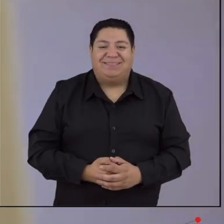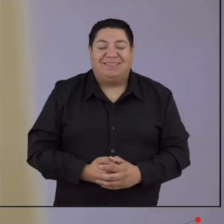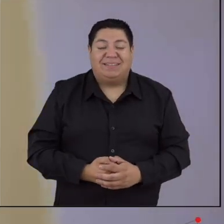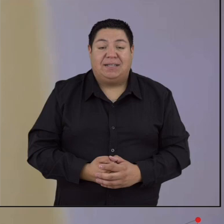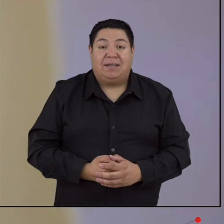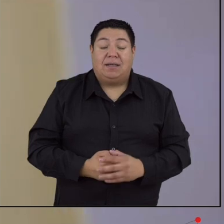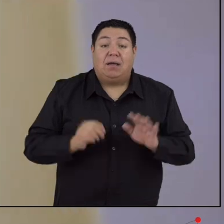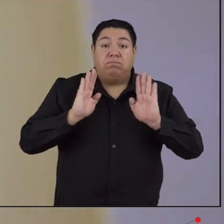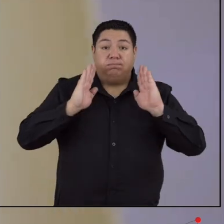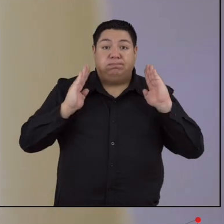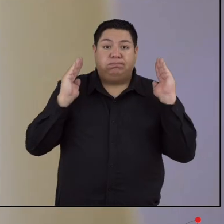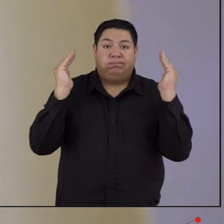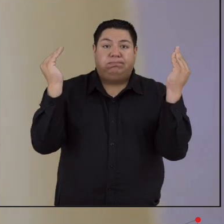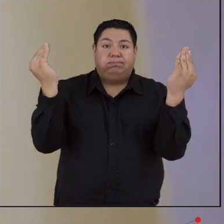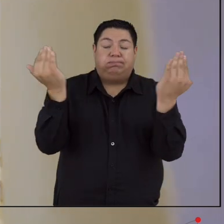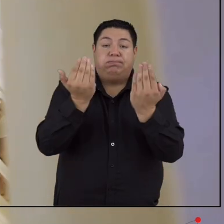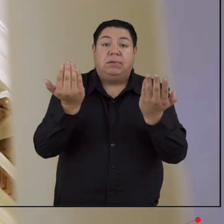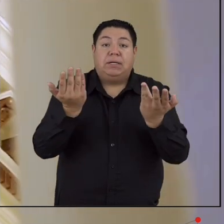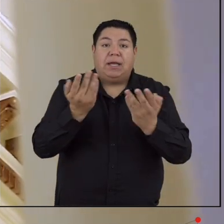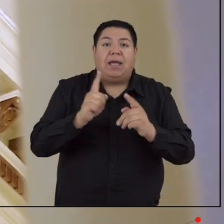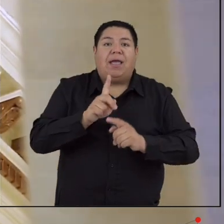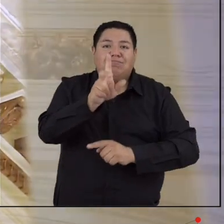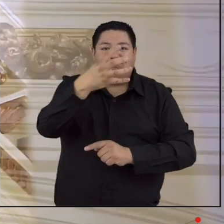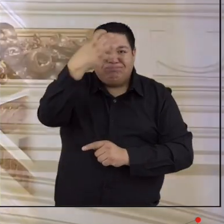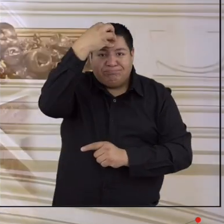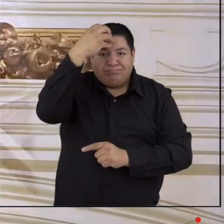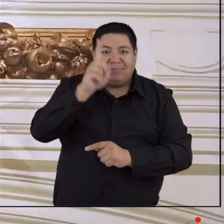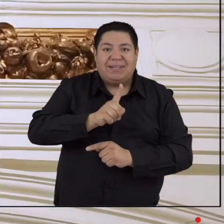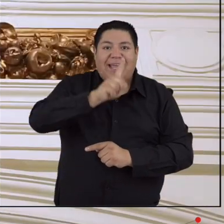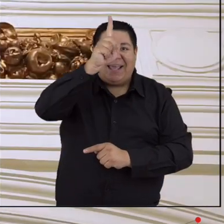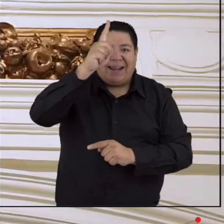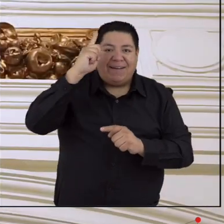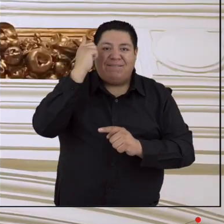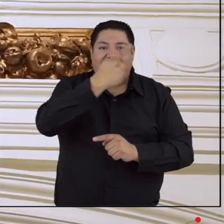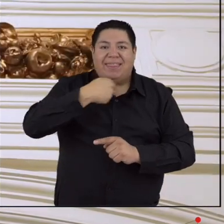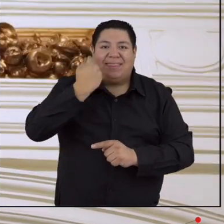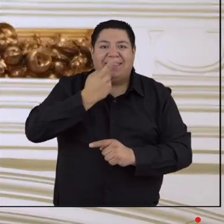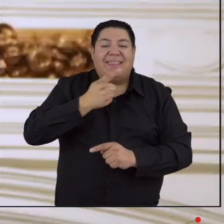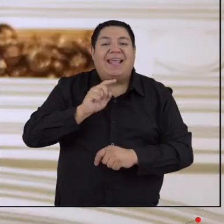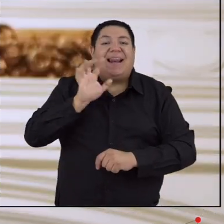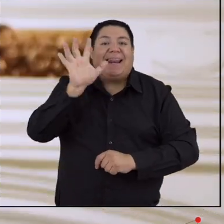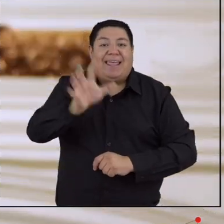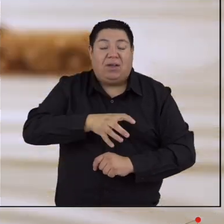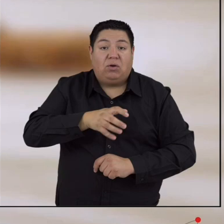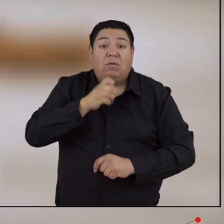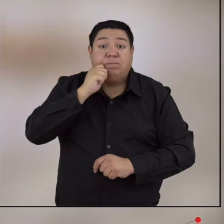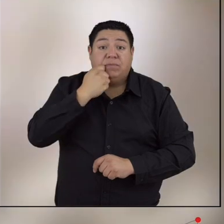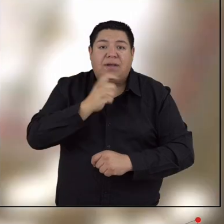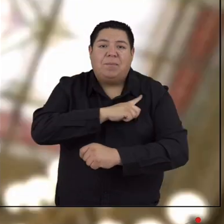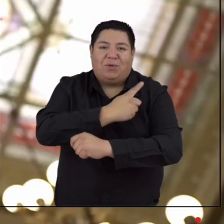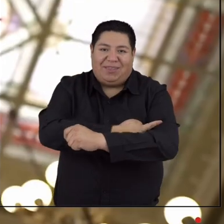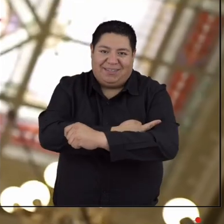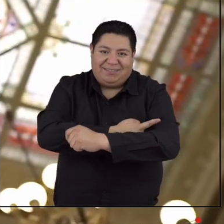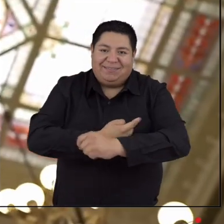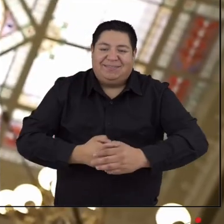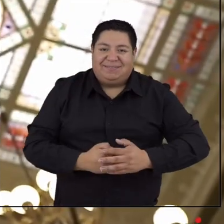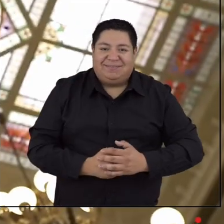Todo este contenedor se encuentra coronado por la figura de la cabeza de un león, símbolo de poder,